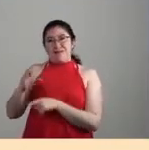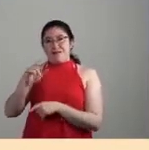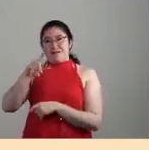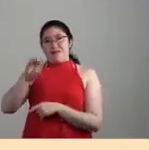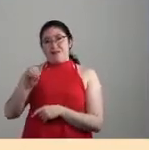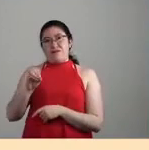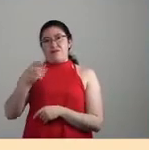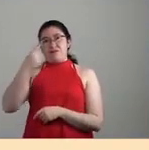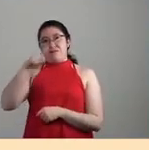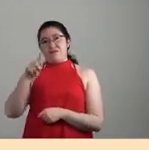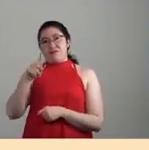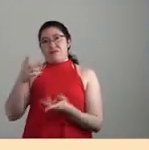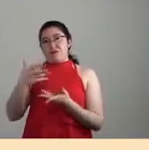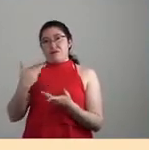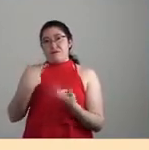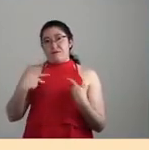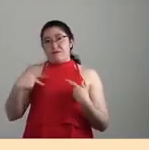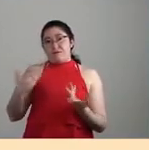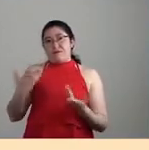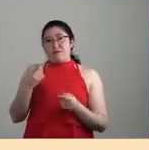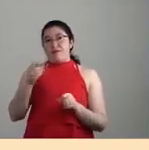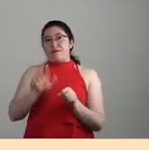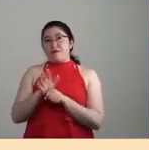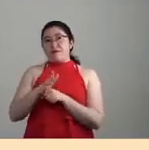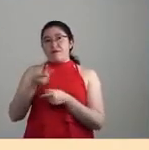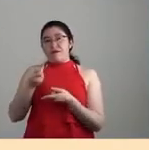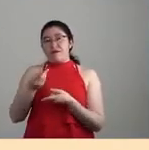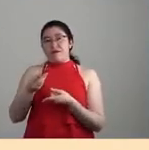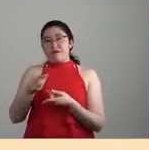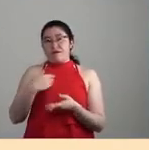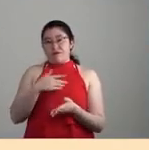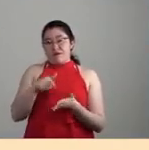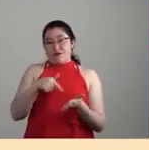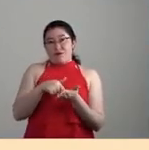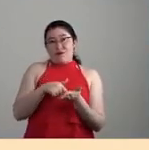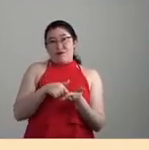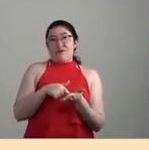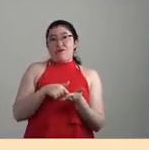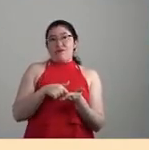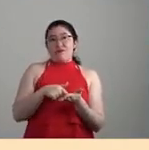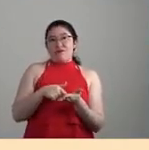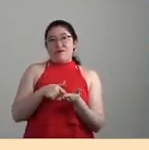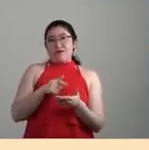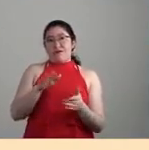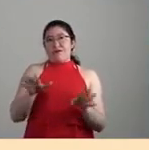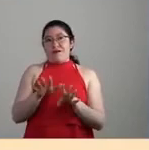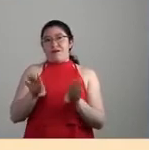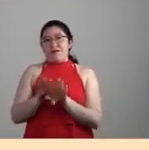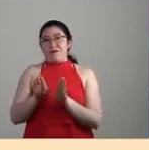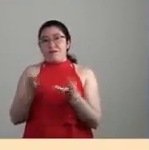para producir aceite. Y lo que hacía era básicamente comer sectarias de selva.